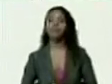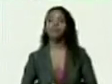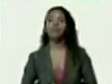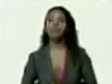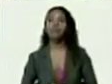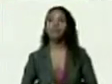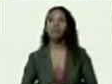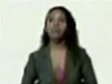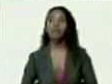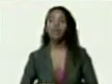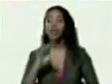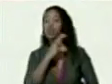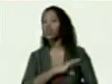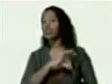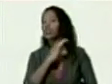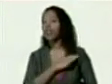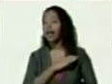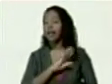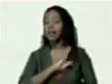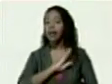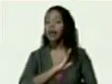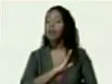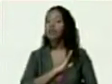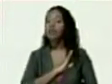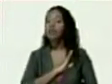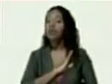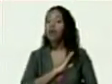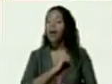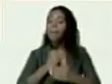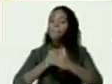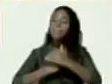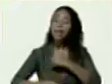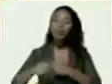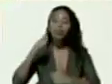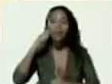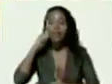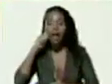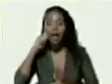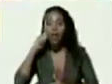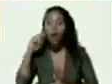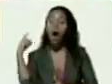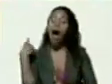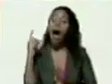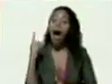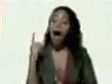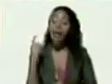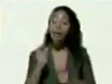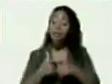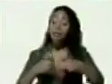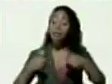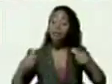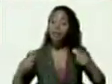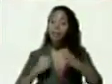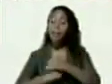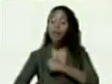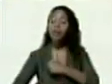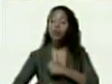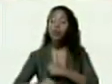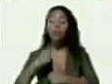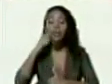en lo social tenemos el parto humanizado tenemos una cantidad de partos humanizados de